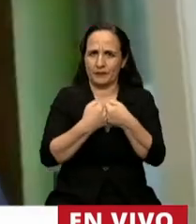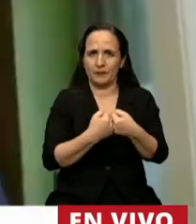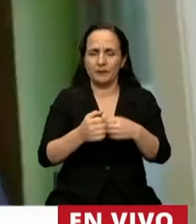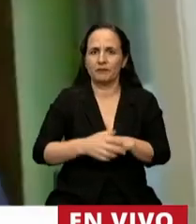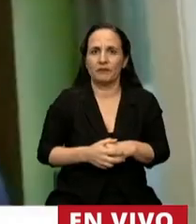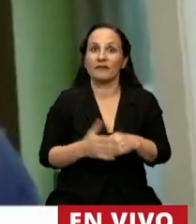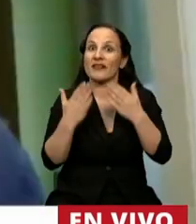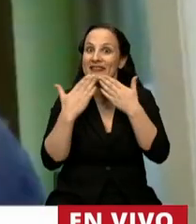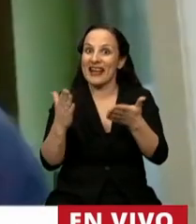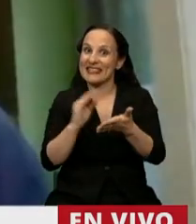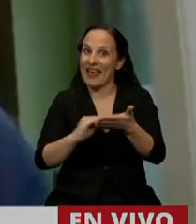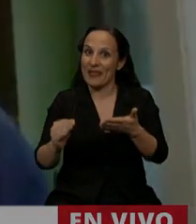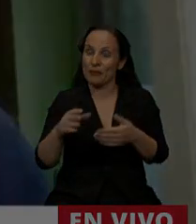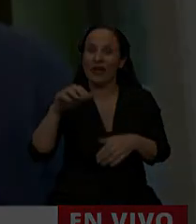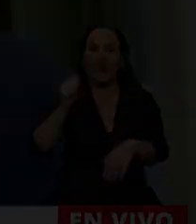Gracias, diputado Alberto Acef.